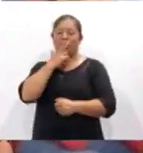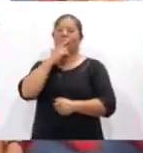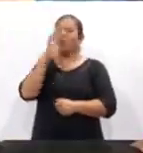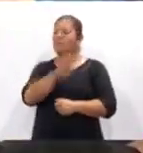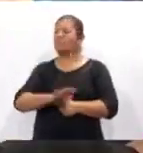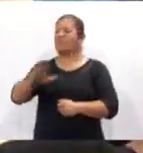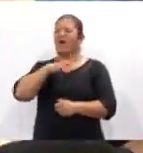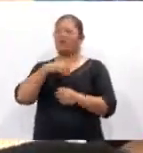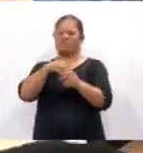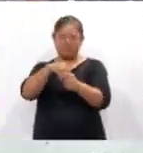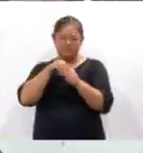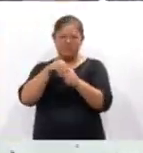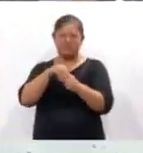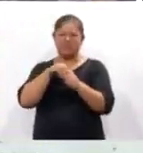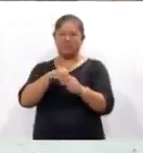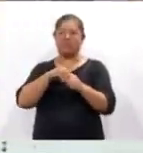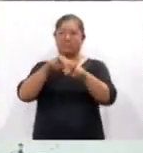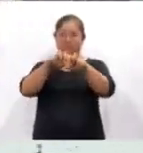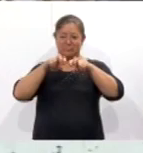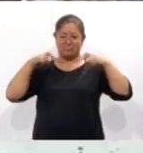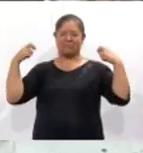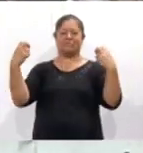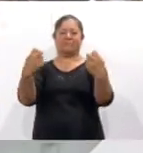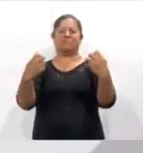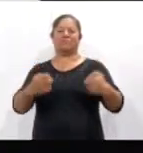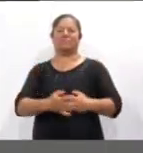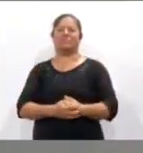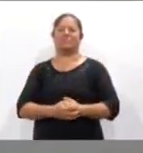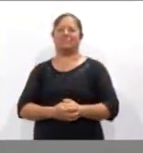provocó un lleno en la grada del inmueble lanero.